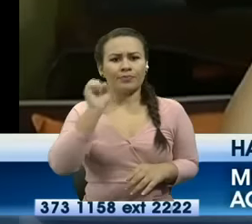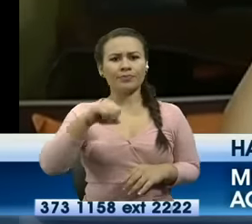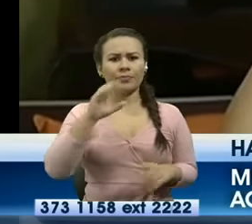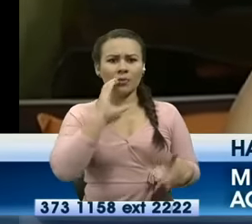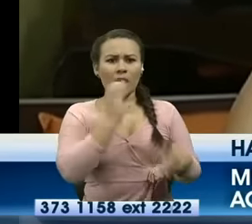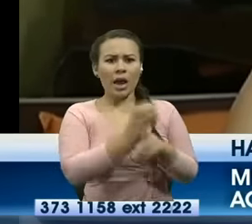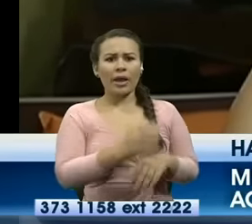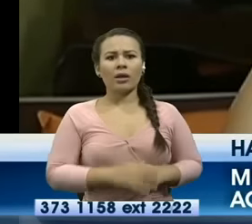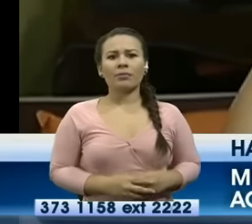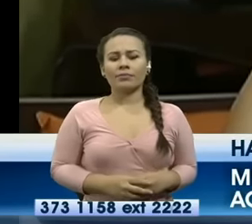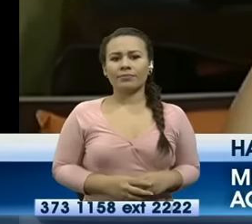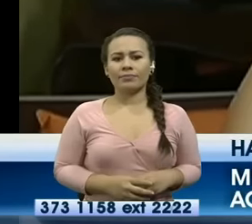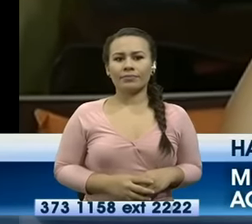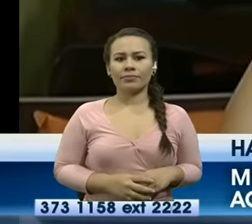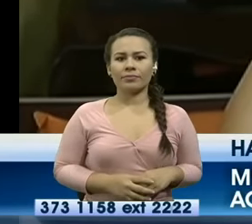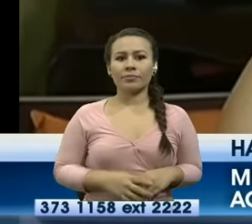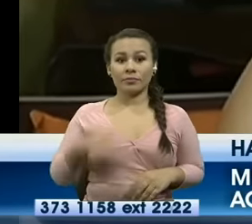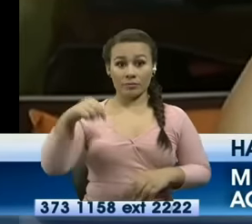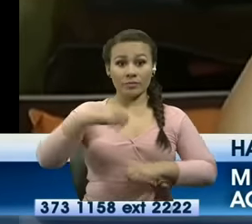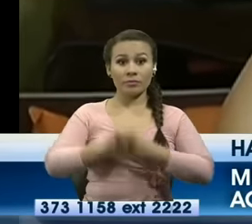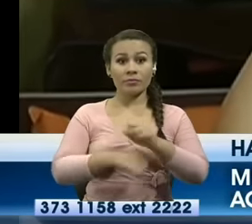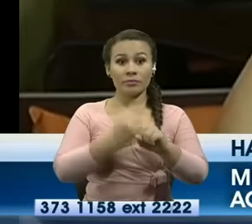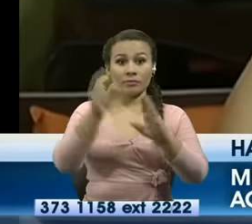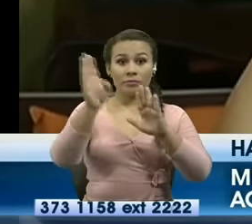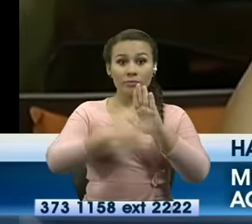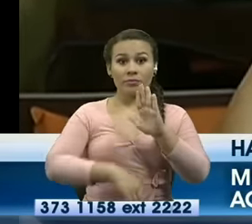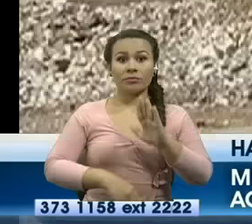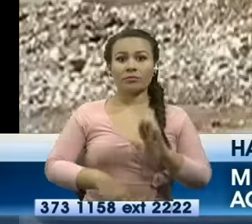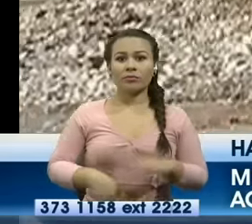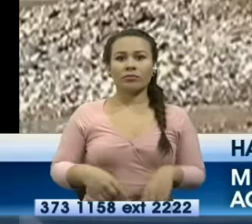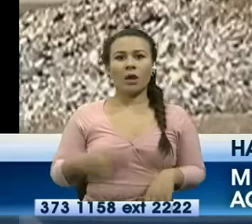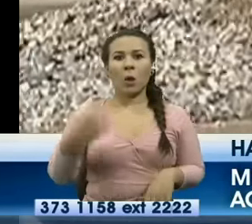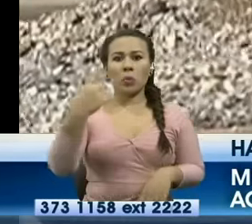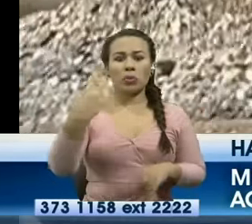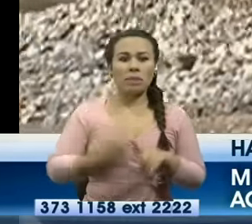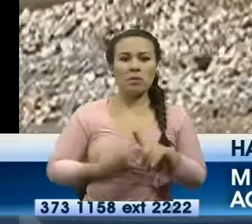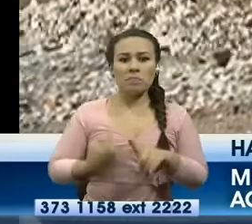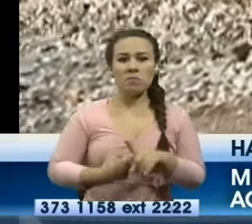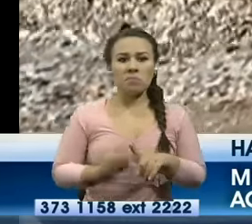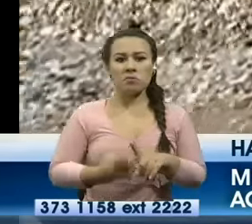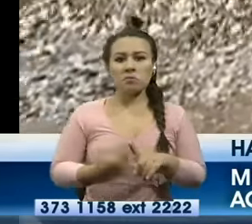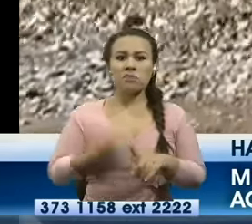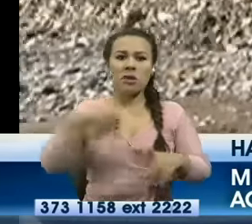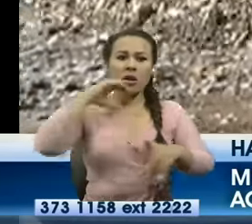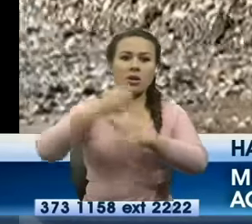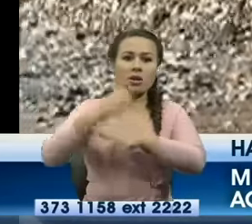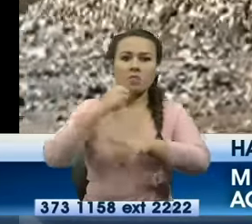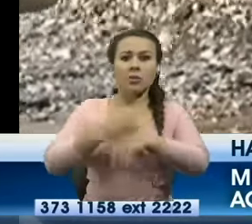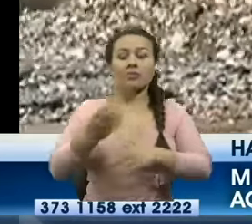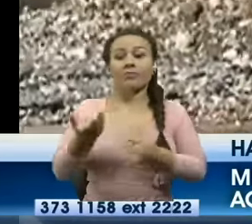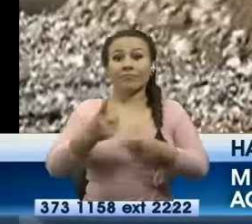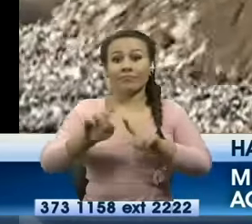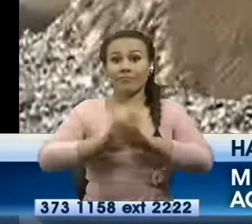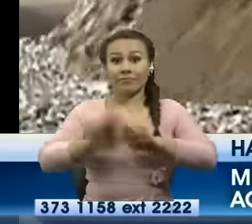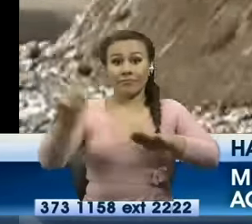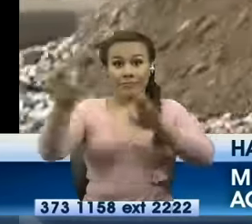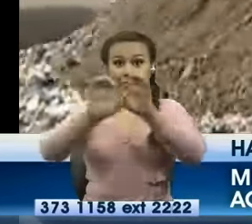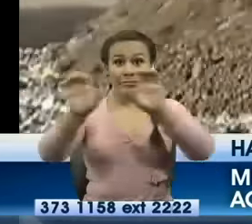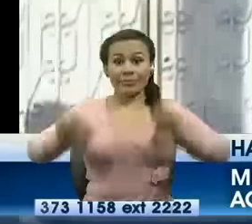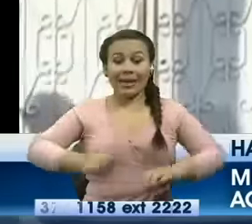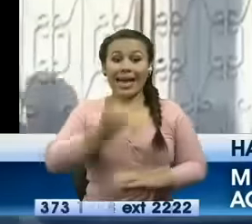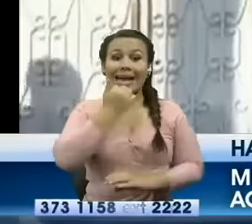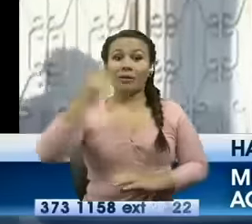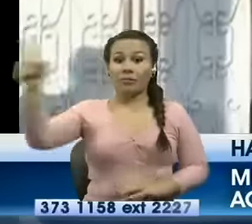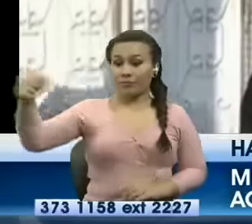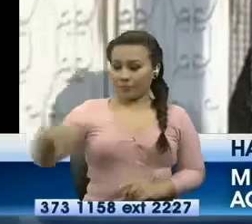daños han sido en este año creo que han sido una por mes al cierre de esta edición la concesionaria Interagua